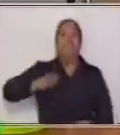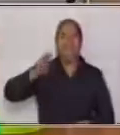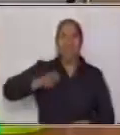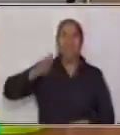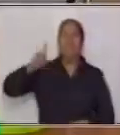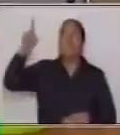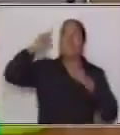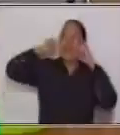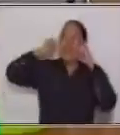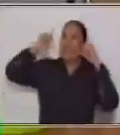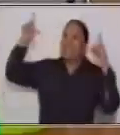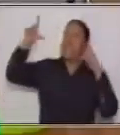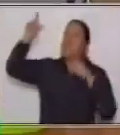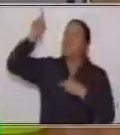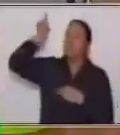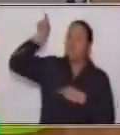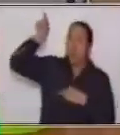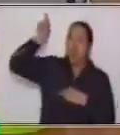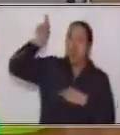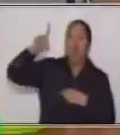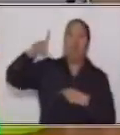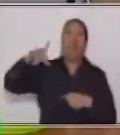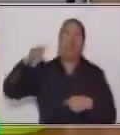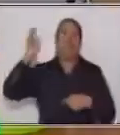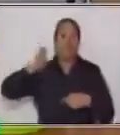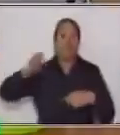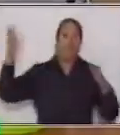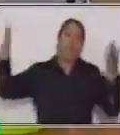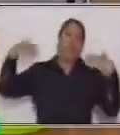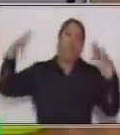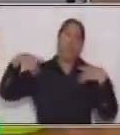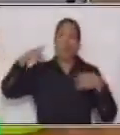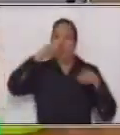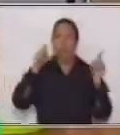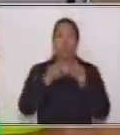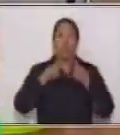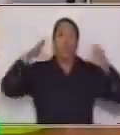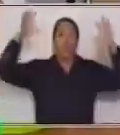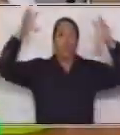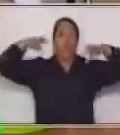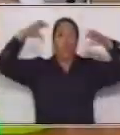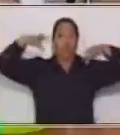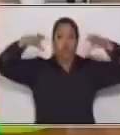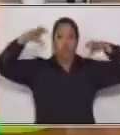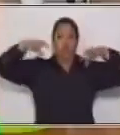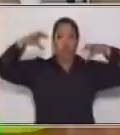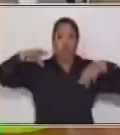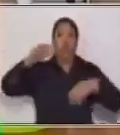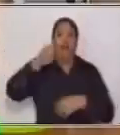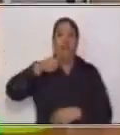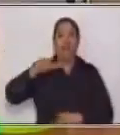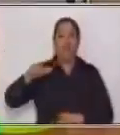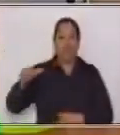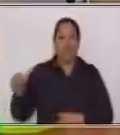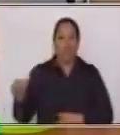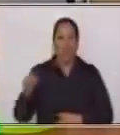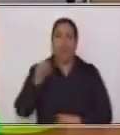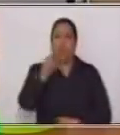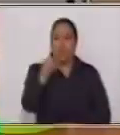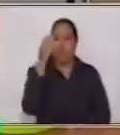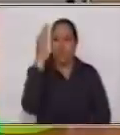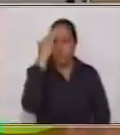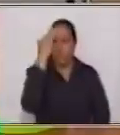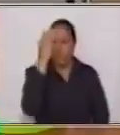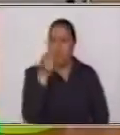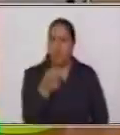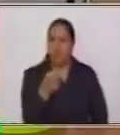sol. También necesitan de la lluvia, del agua. ¿Sabías otro dato muy importante?